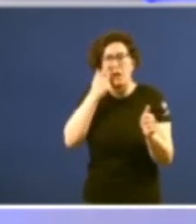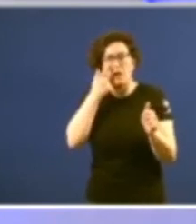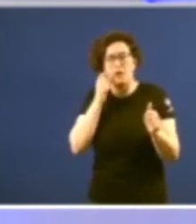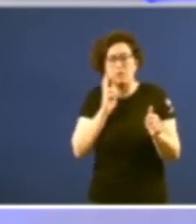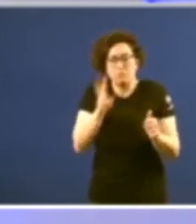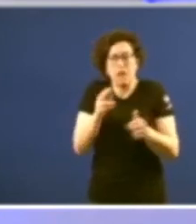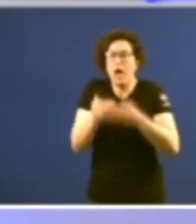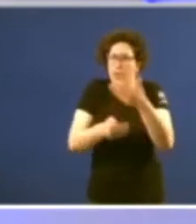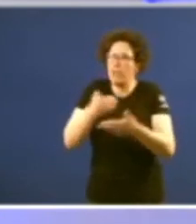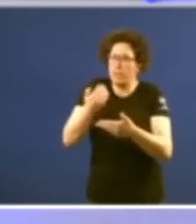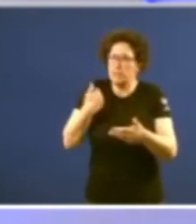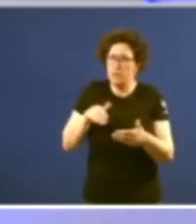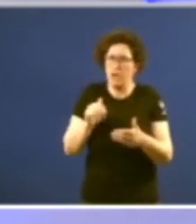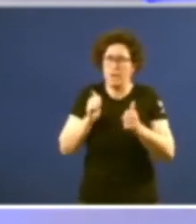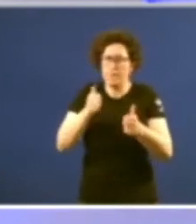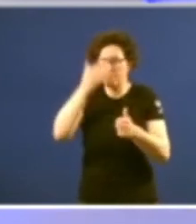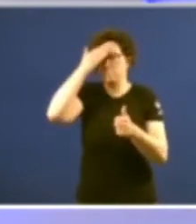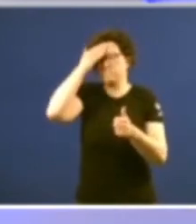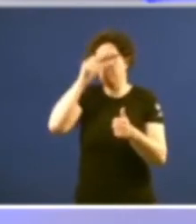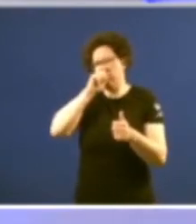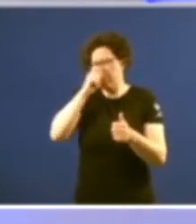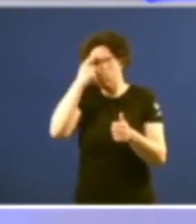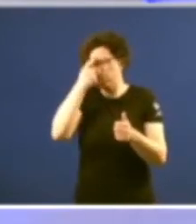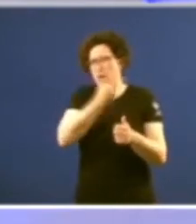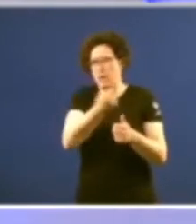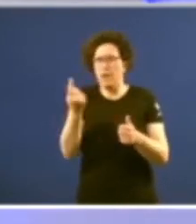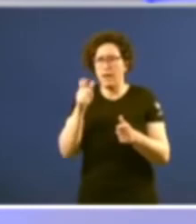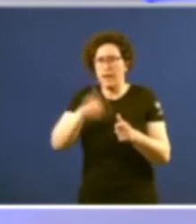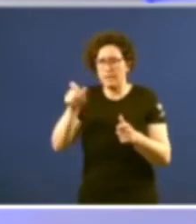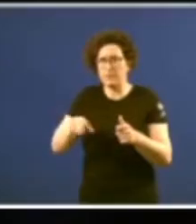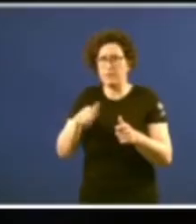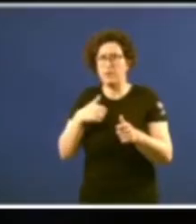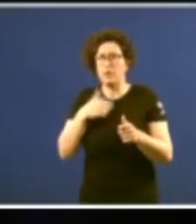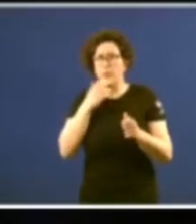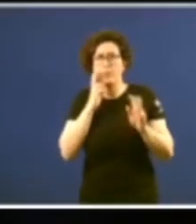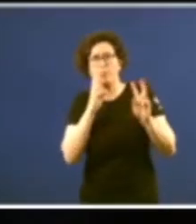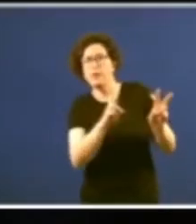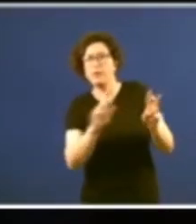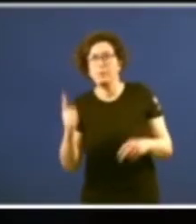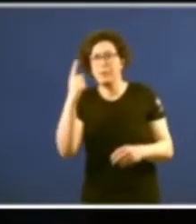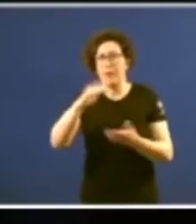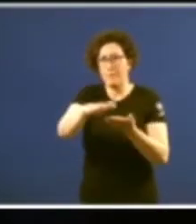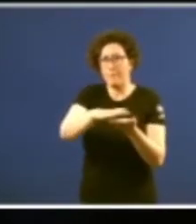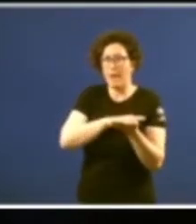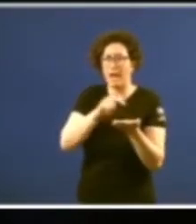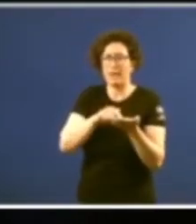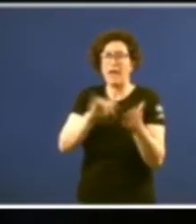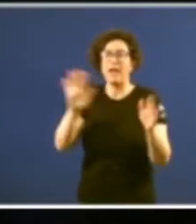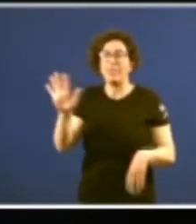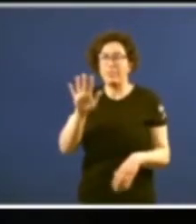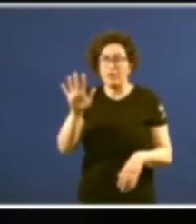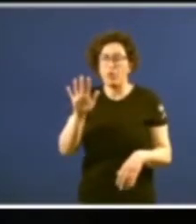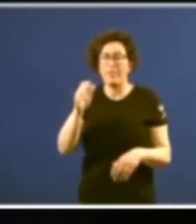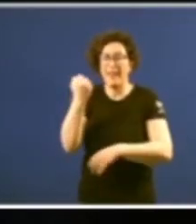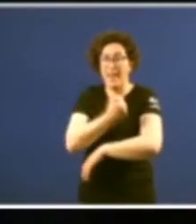avances na toma de conxencia aí o que se ve é a famosa primeira página do día 5 de Nadal